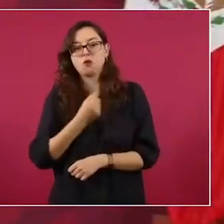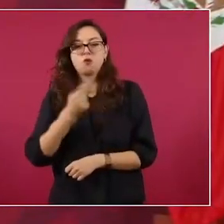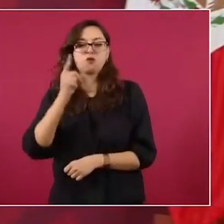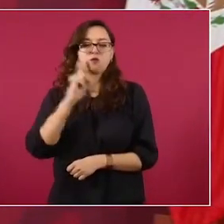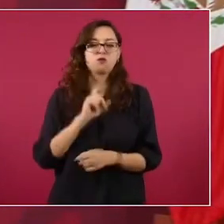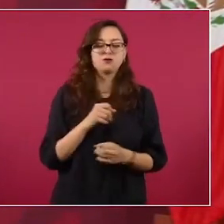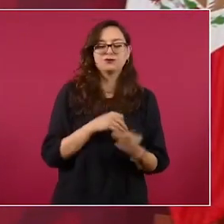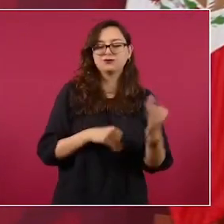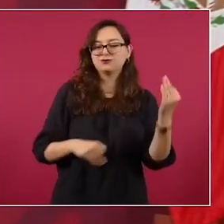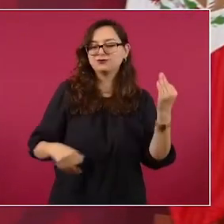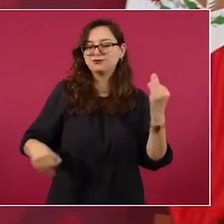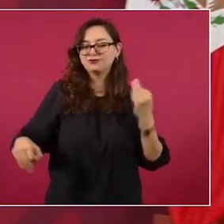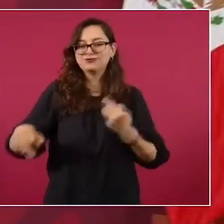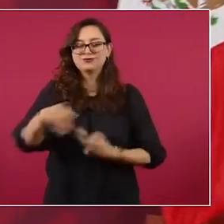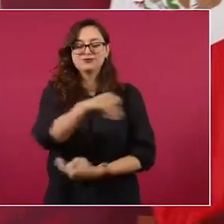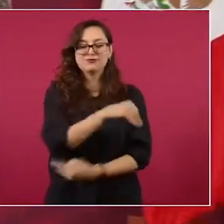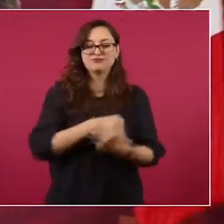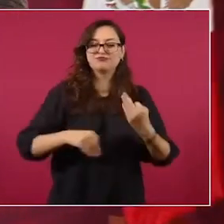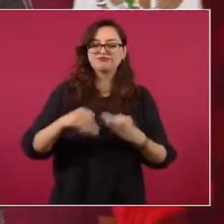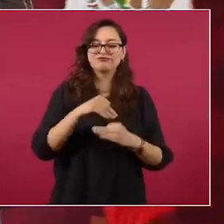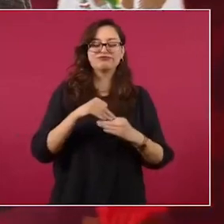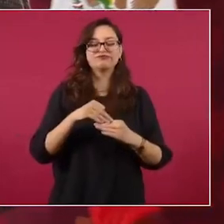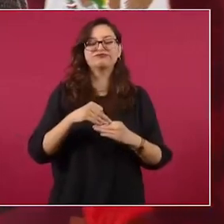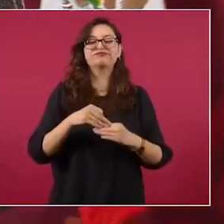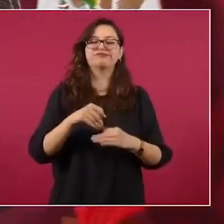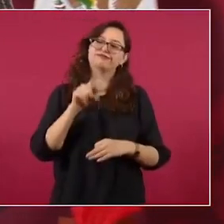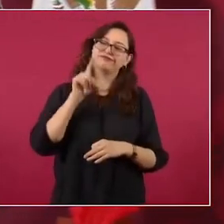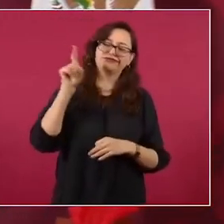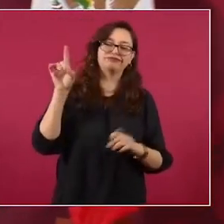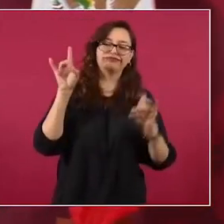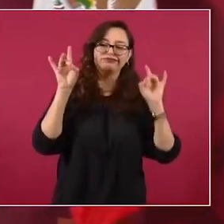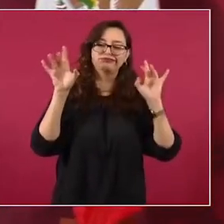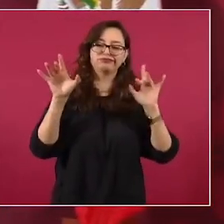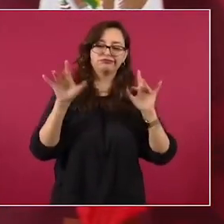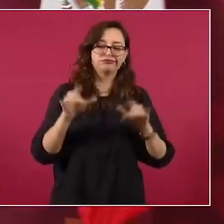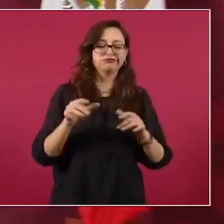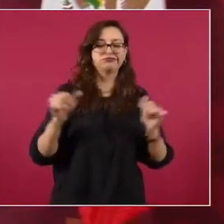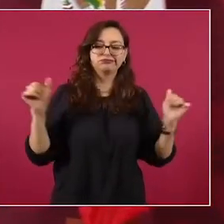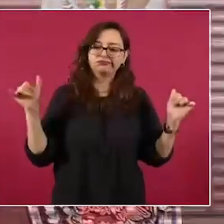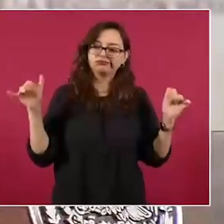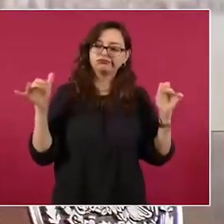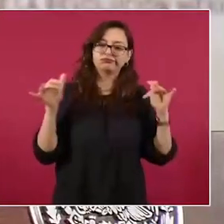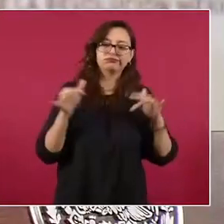a la marcha para